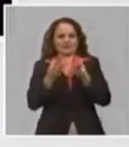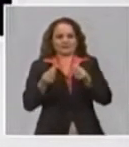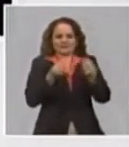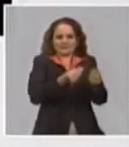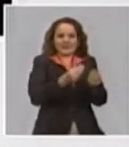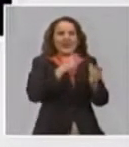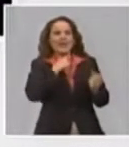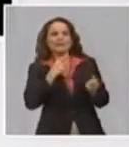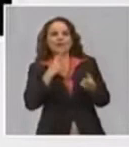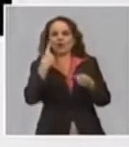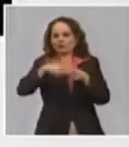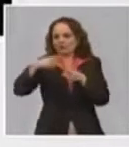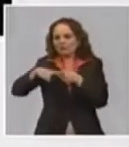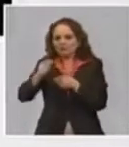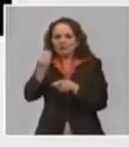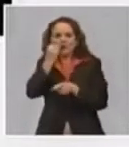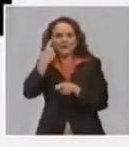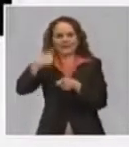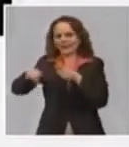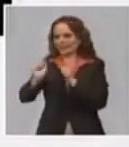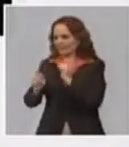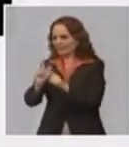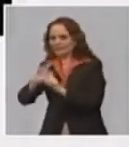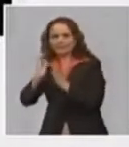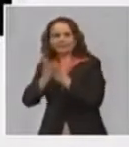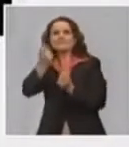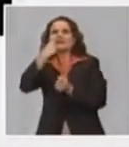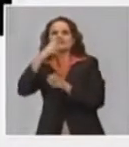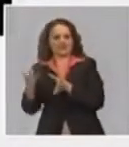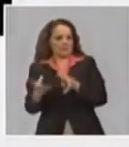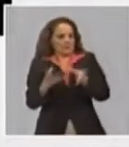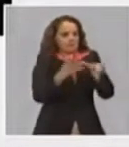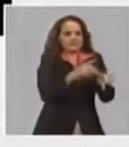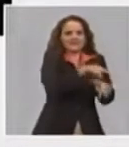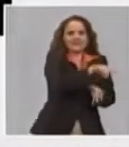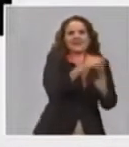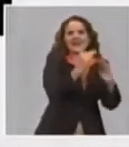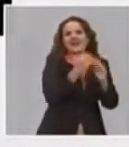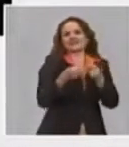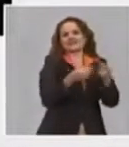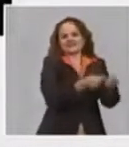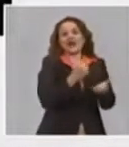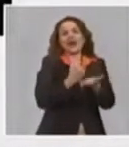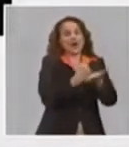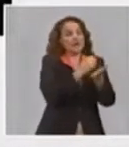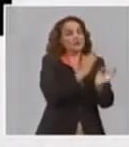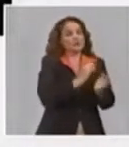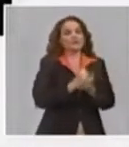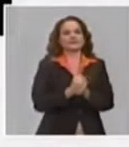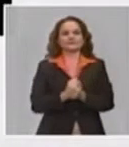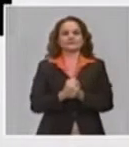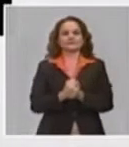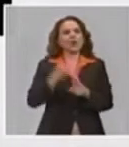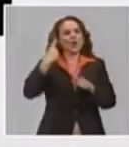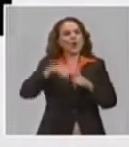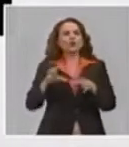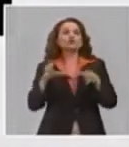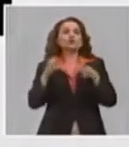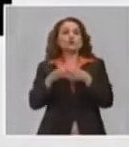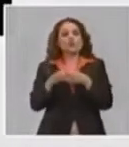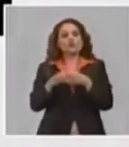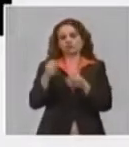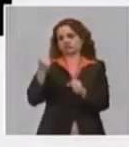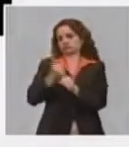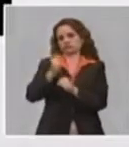necesitan estas personas. Y hay un grupo de trabajadores que en estos momentos están cobrando garantía salarial.